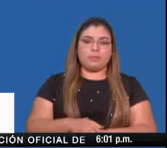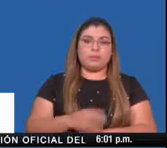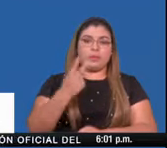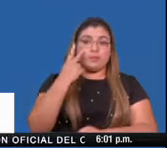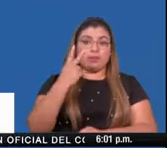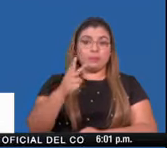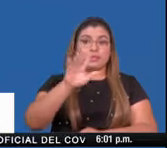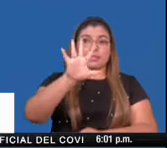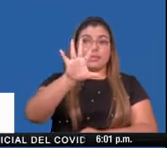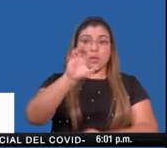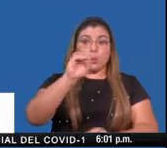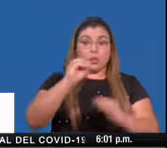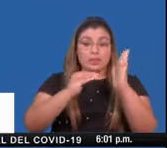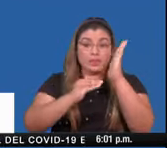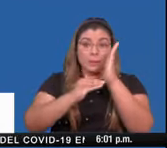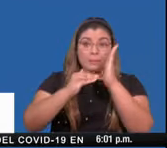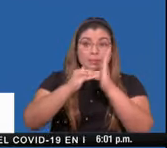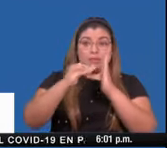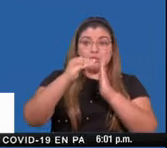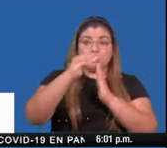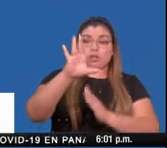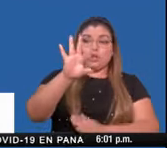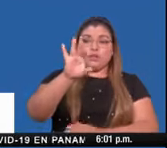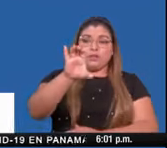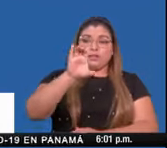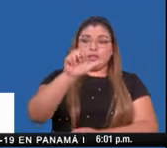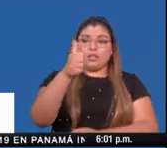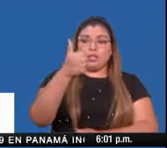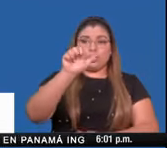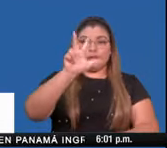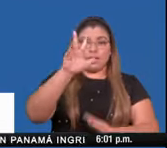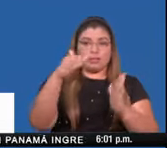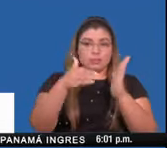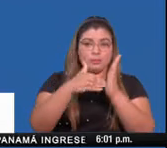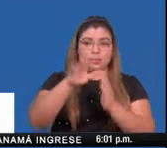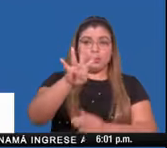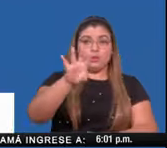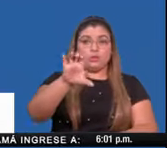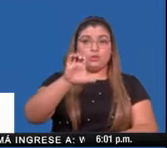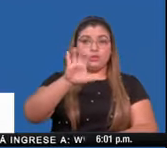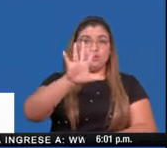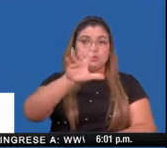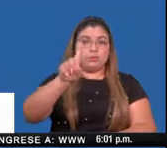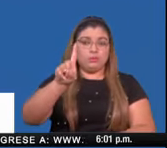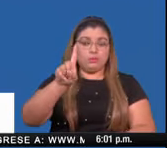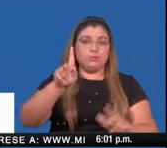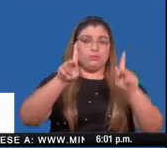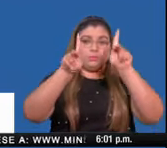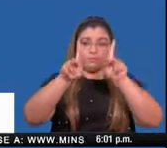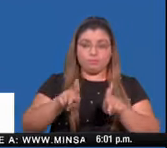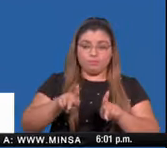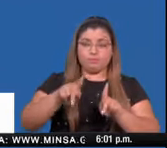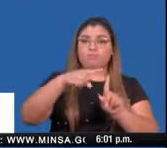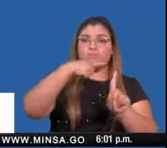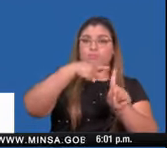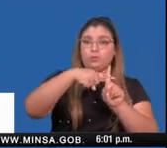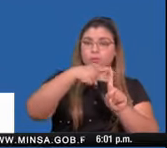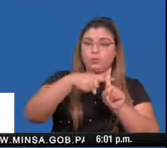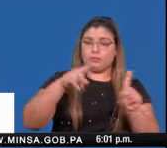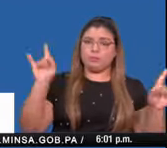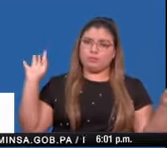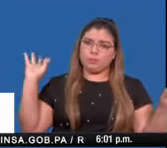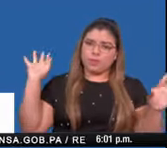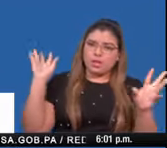50.913.451 casos confirmados